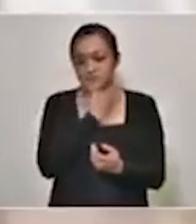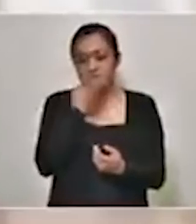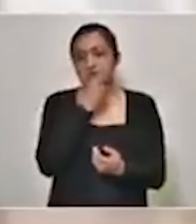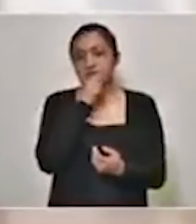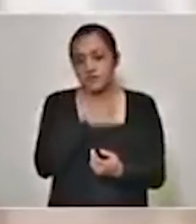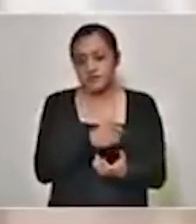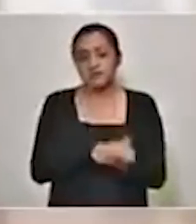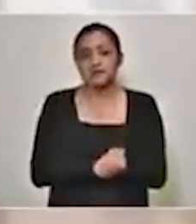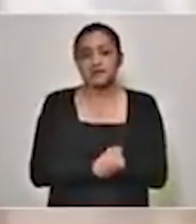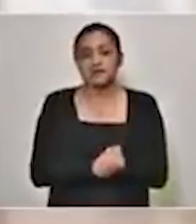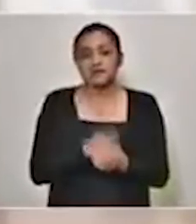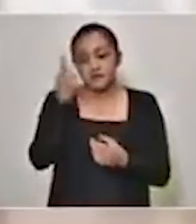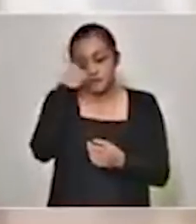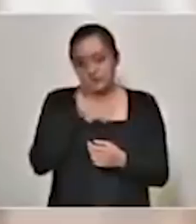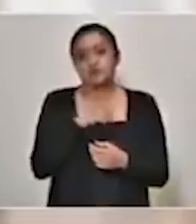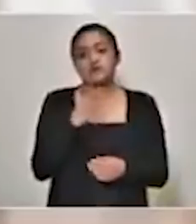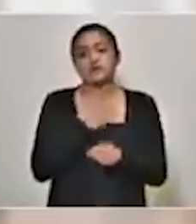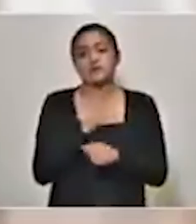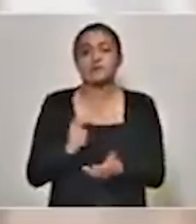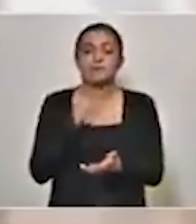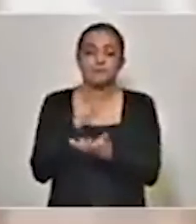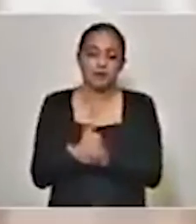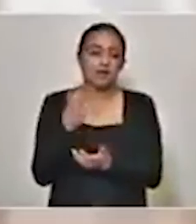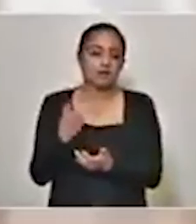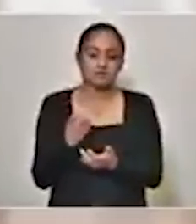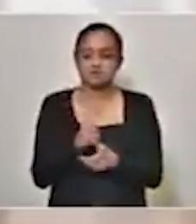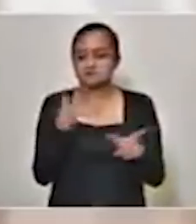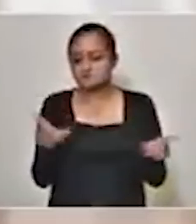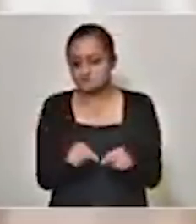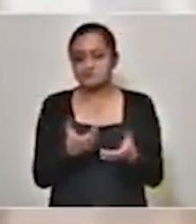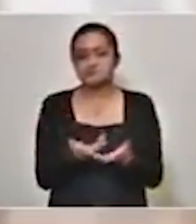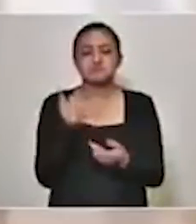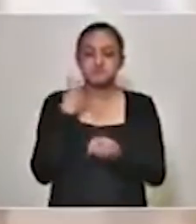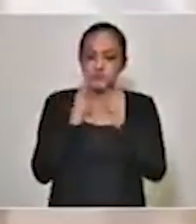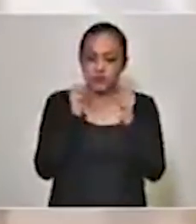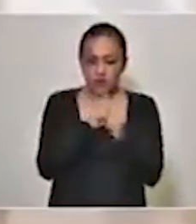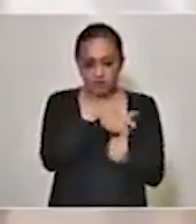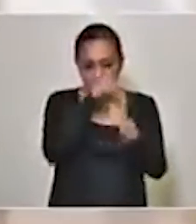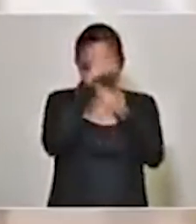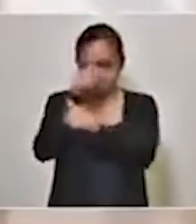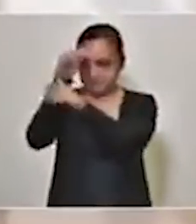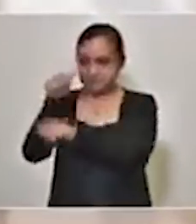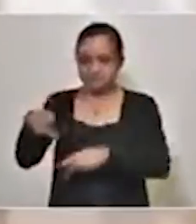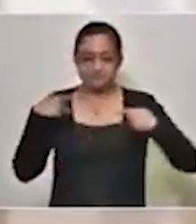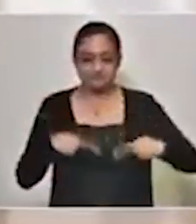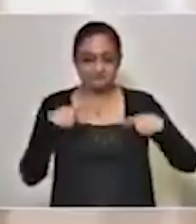para su indemnización correspondiente. Yo hablé con cada uno de los